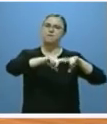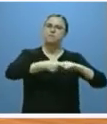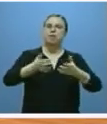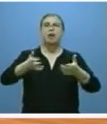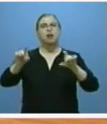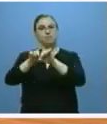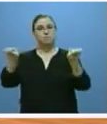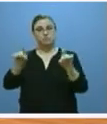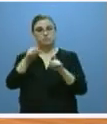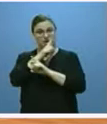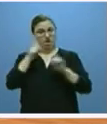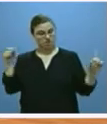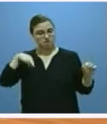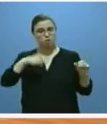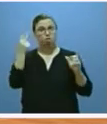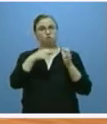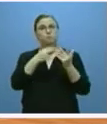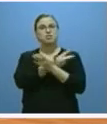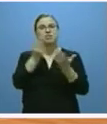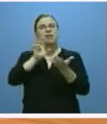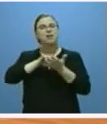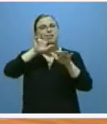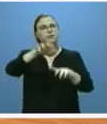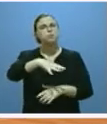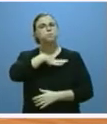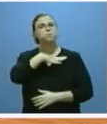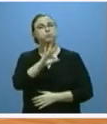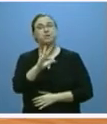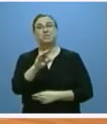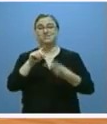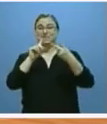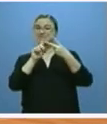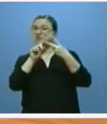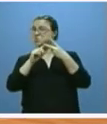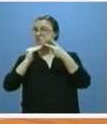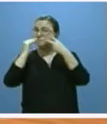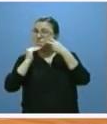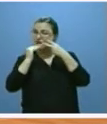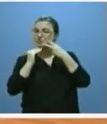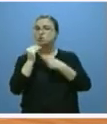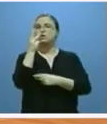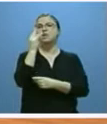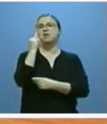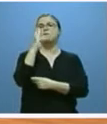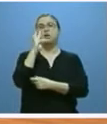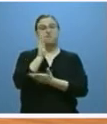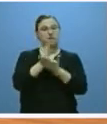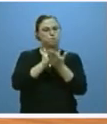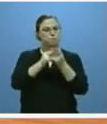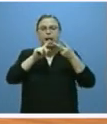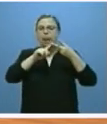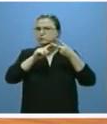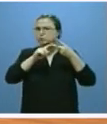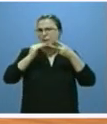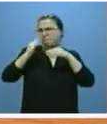este año 2017 nuestra comunidad tiene la segunda menor tarifa autonómica del IRPF de toda España tras